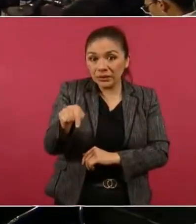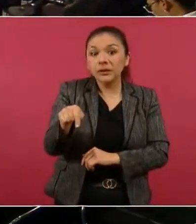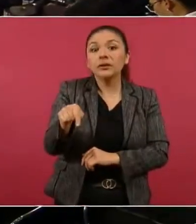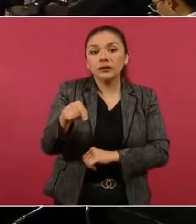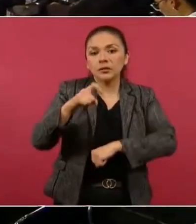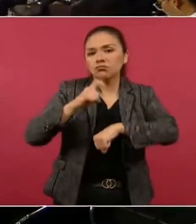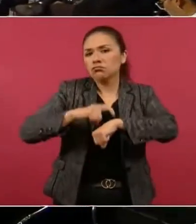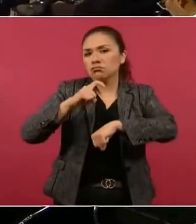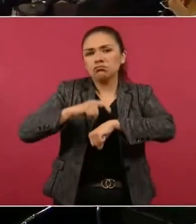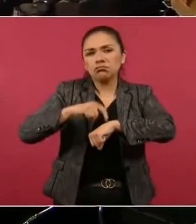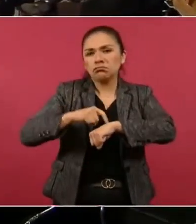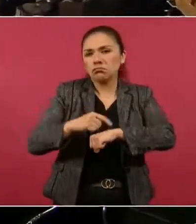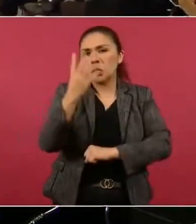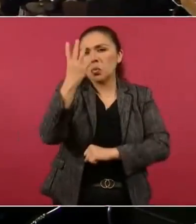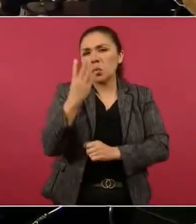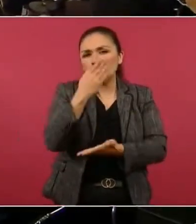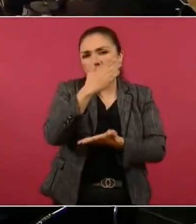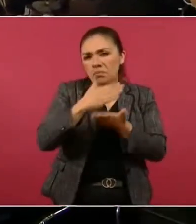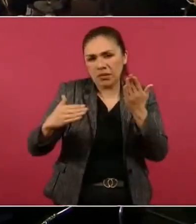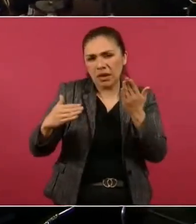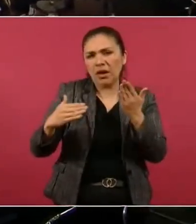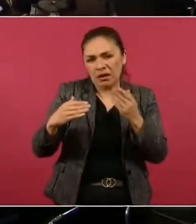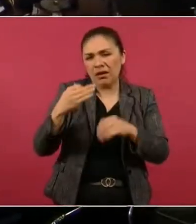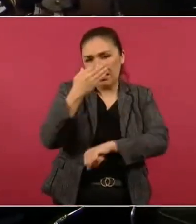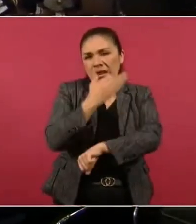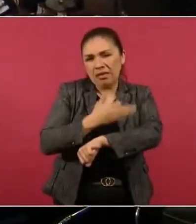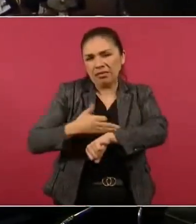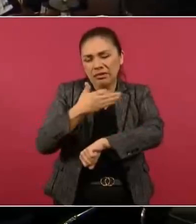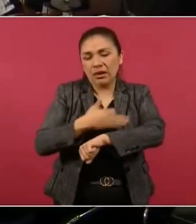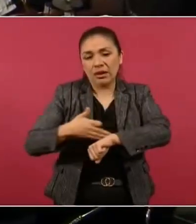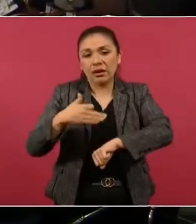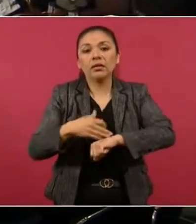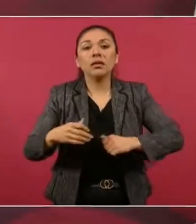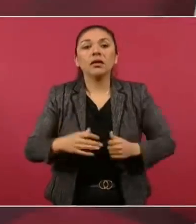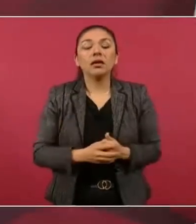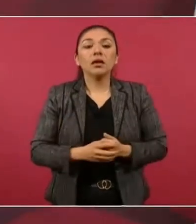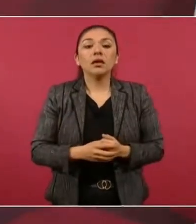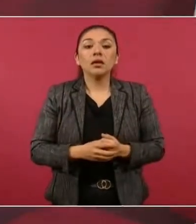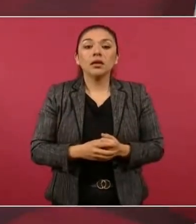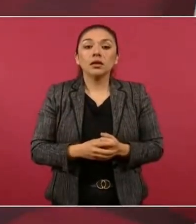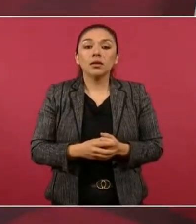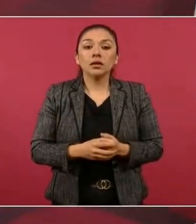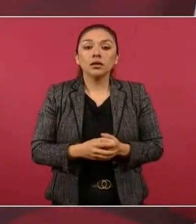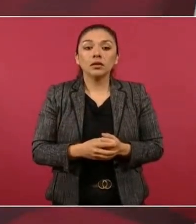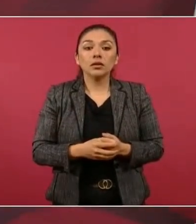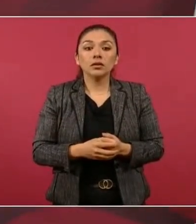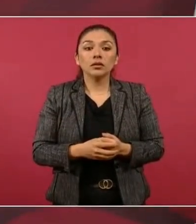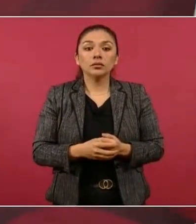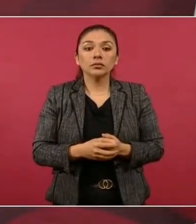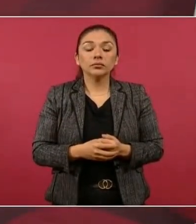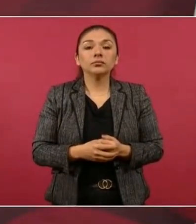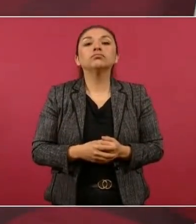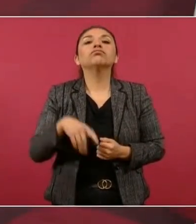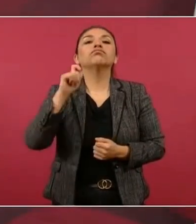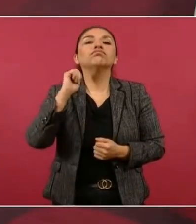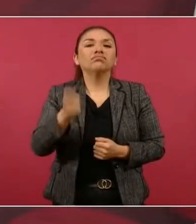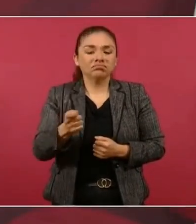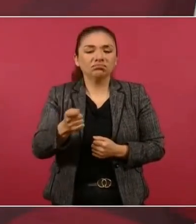a las cuatro y media de la tarde, vamos a conmemorar